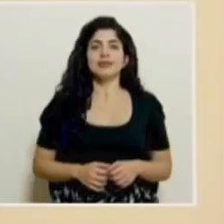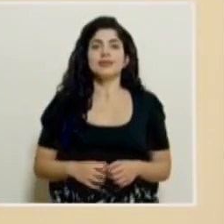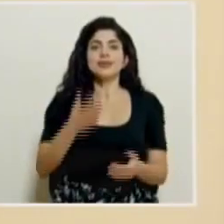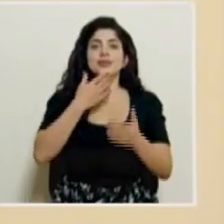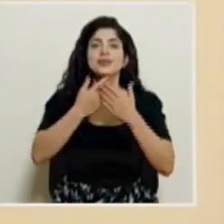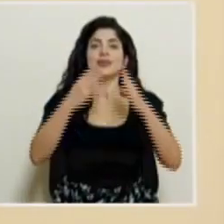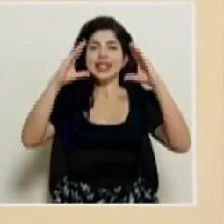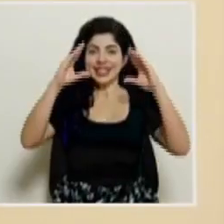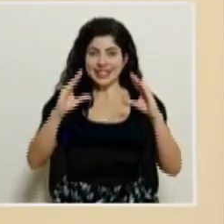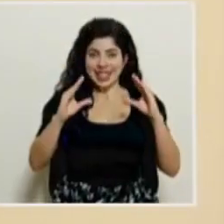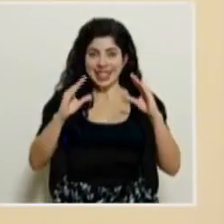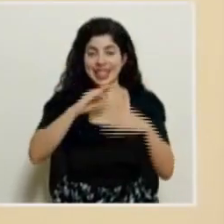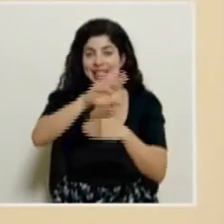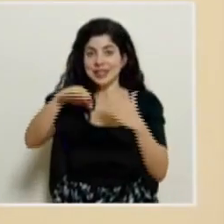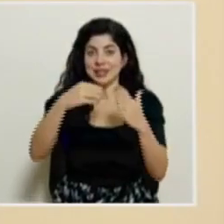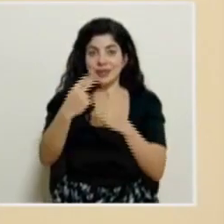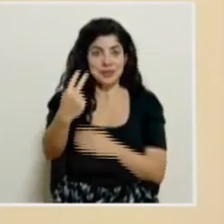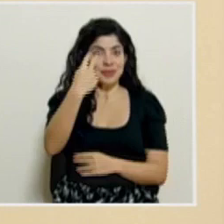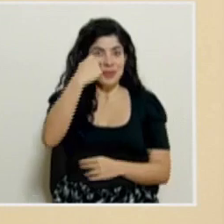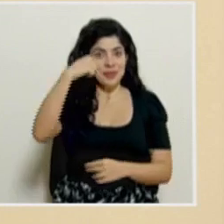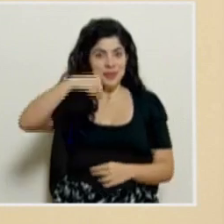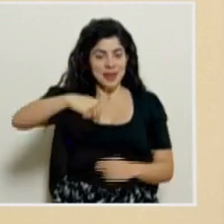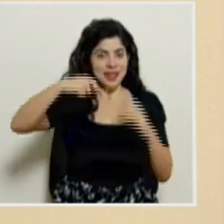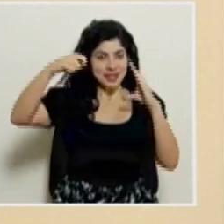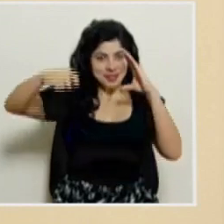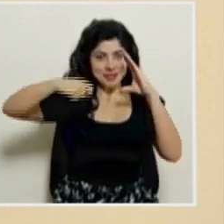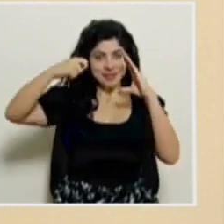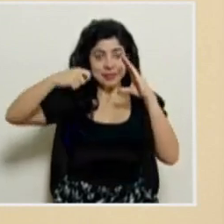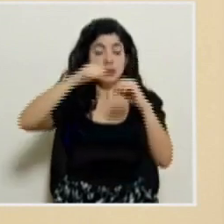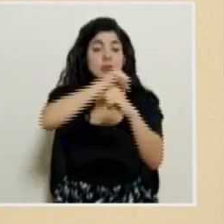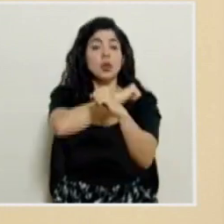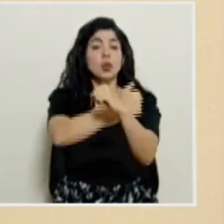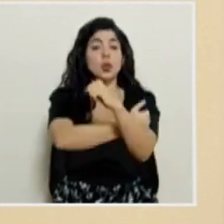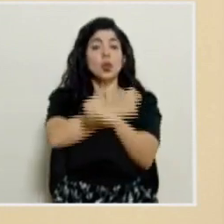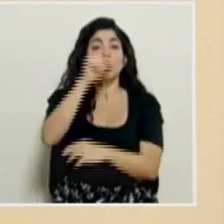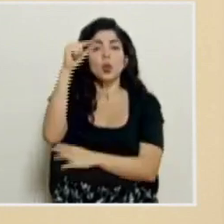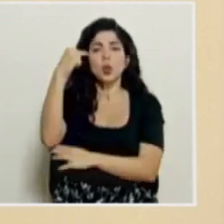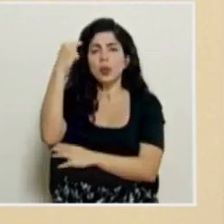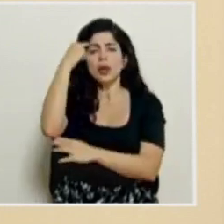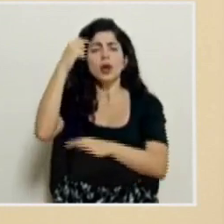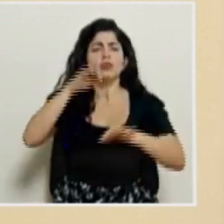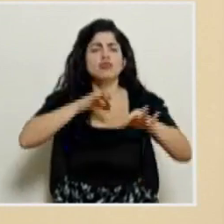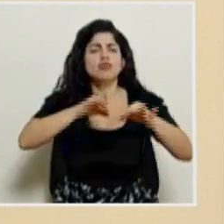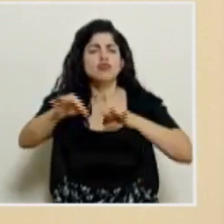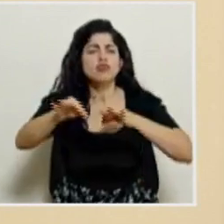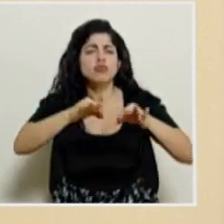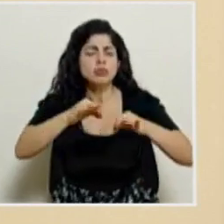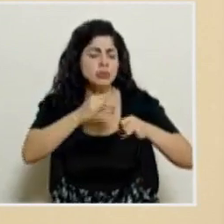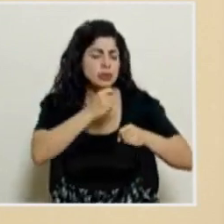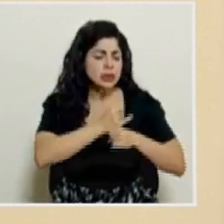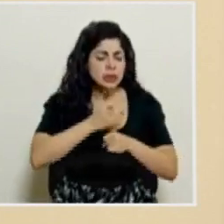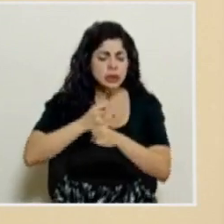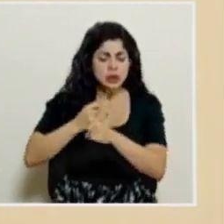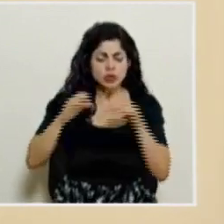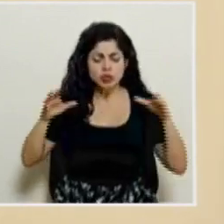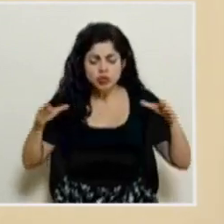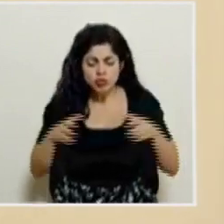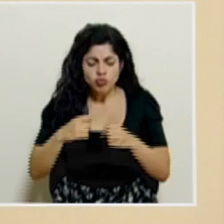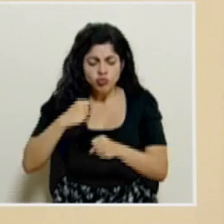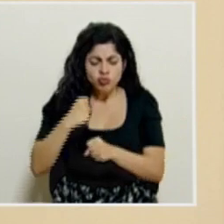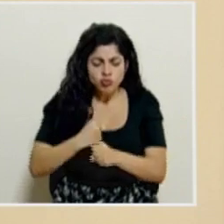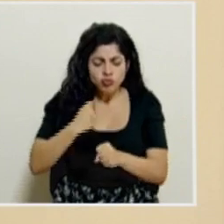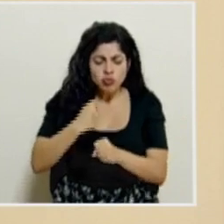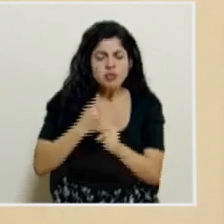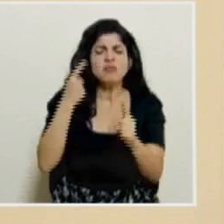Muy buenas tardes a quienes nos sintonizan en esta transmisión en donde las autoridades de gobierno detallan el trabajo interinstitucional que se